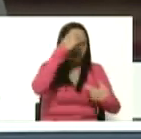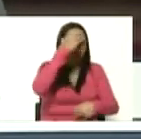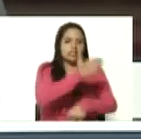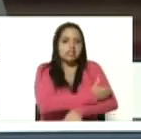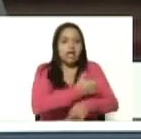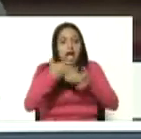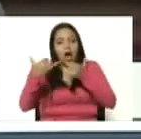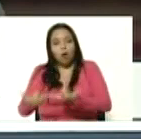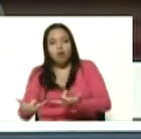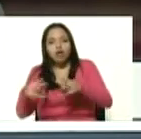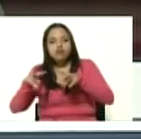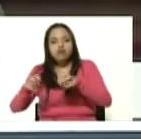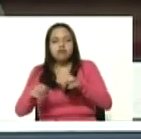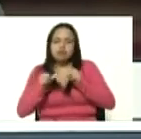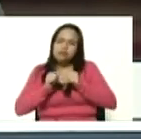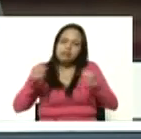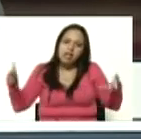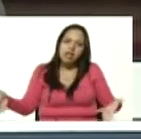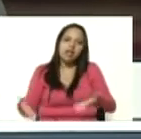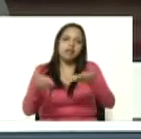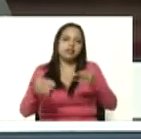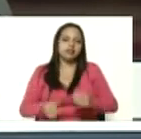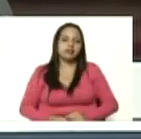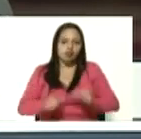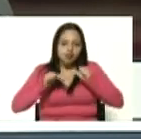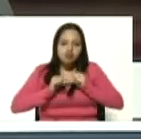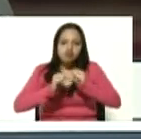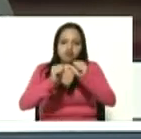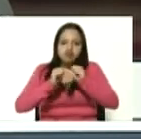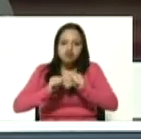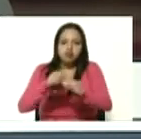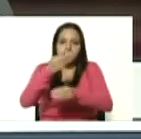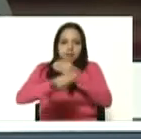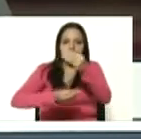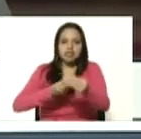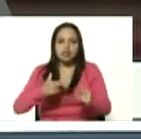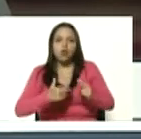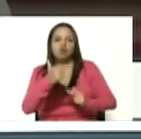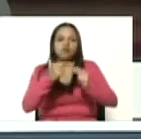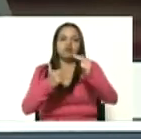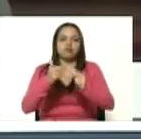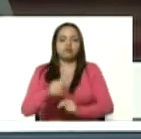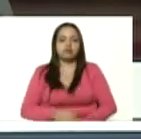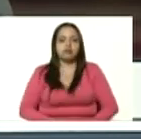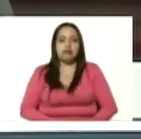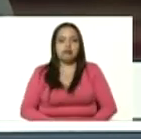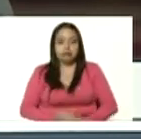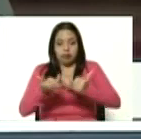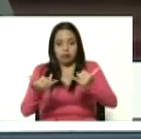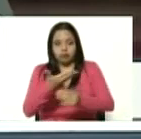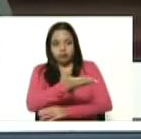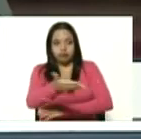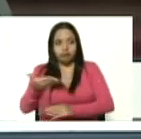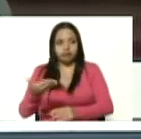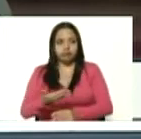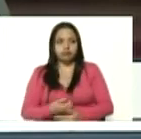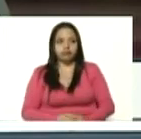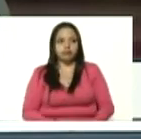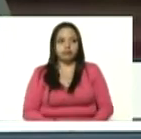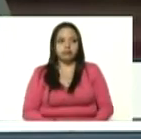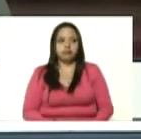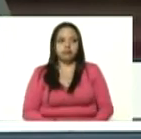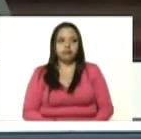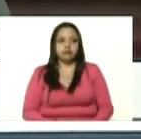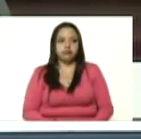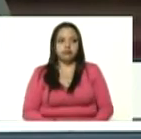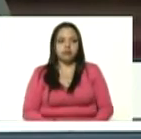sigan adelante en la continuidad de la construcción ahora fíjense ustedes estamos precisamente